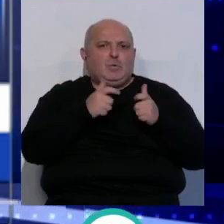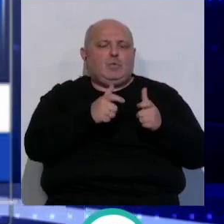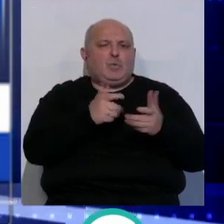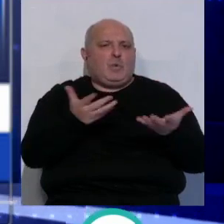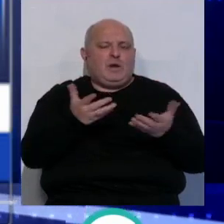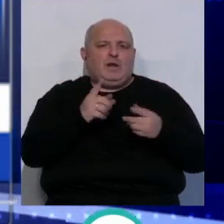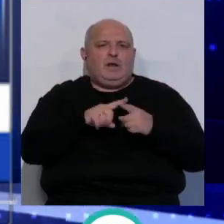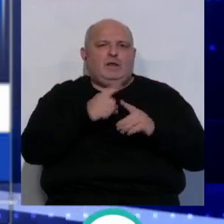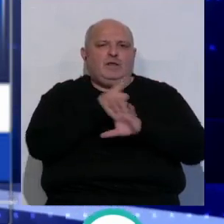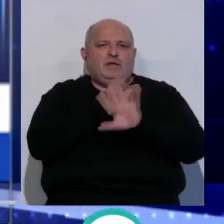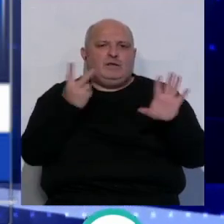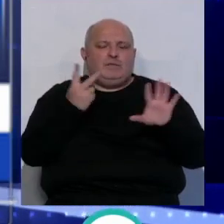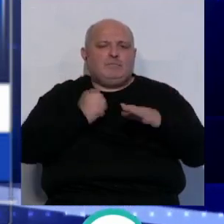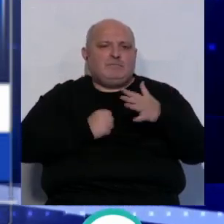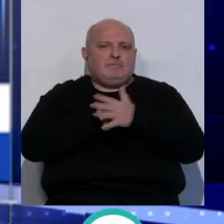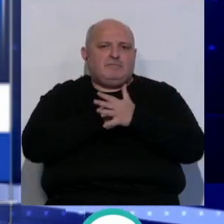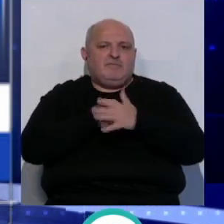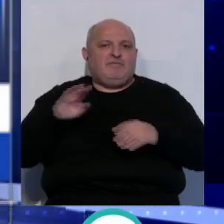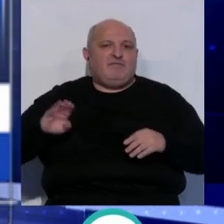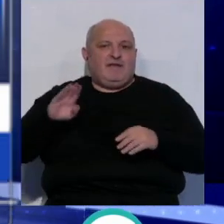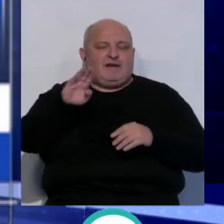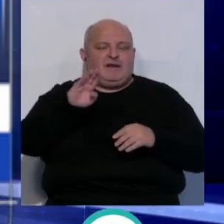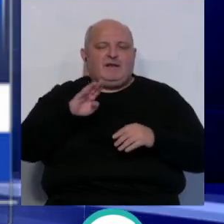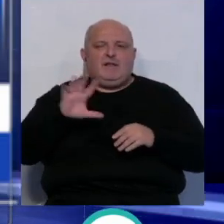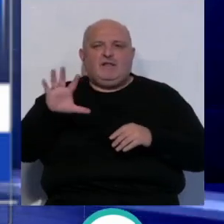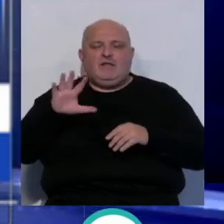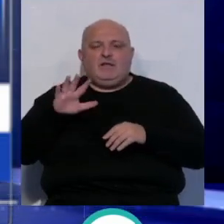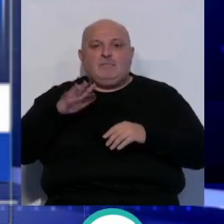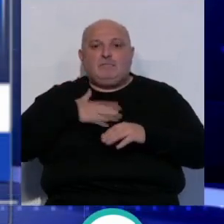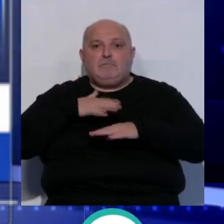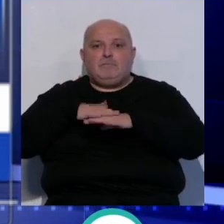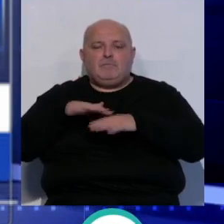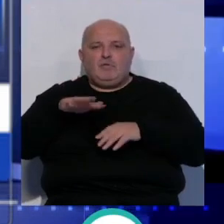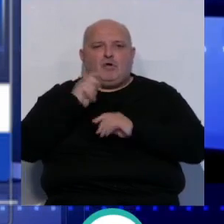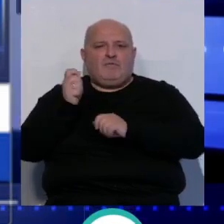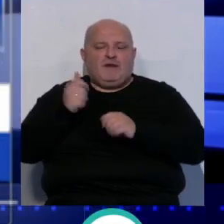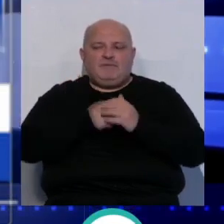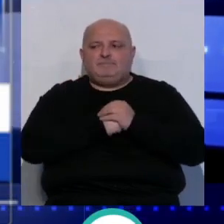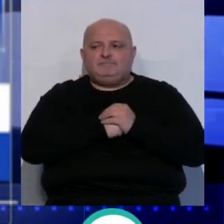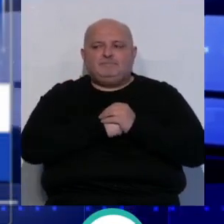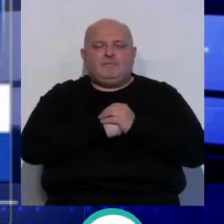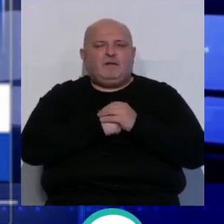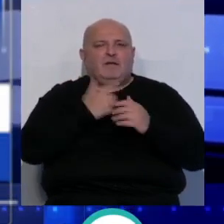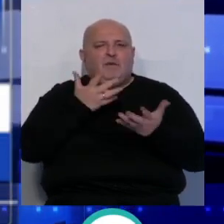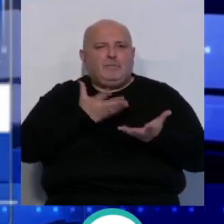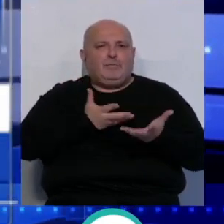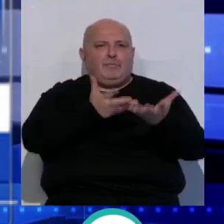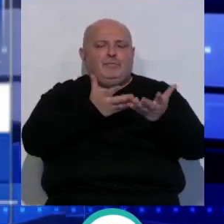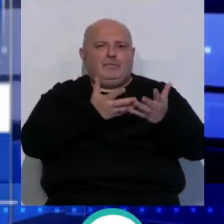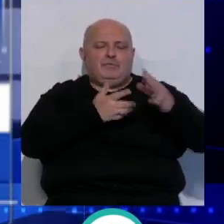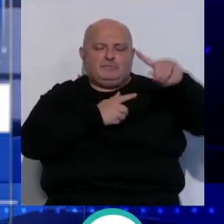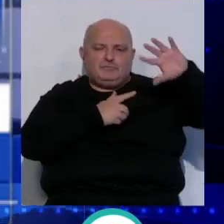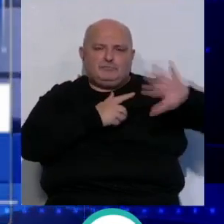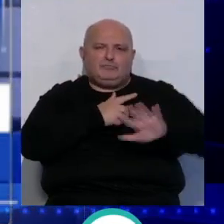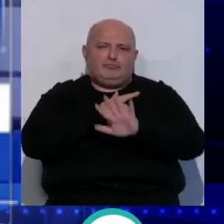entre los 17 grados de máxima en Bejer y los 5 grados de mínima de Olvera. Los vientos soplarán de poniente de